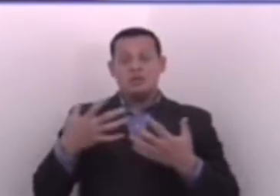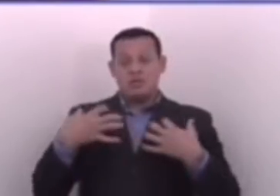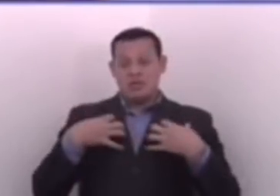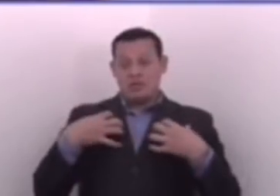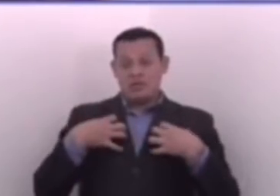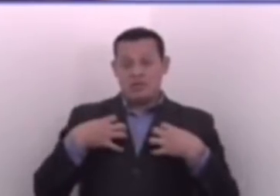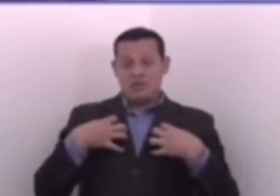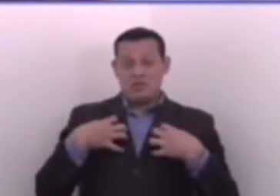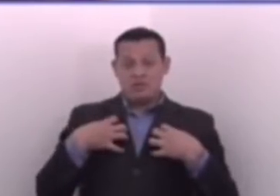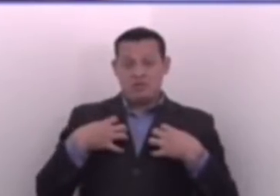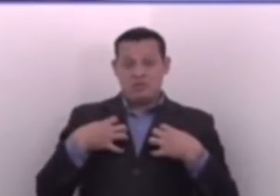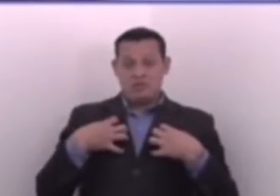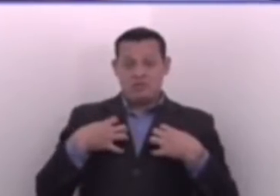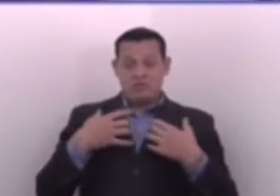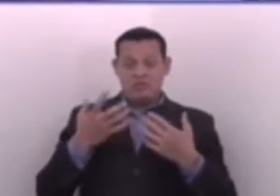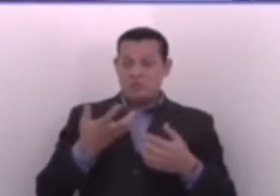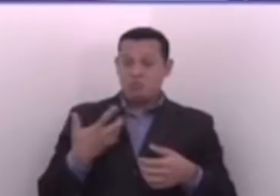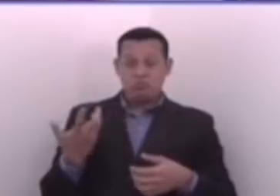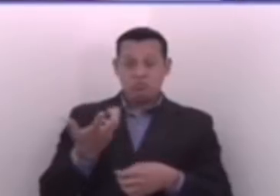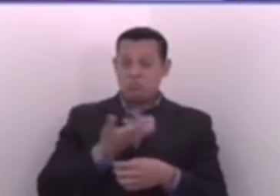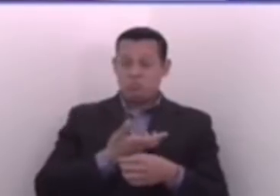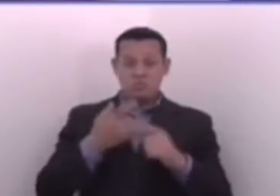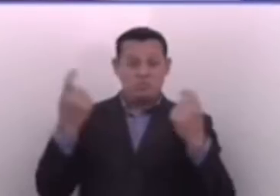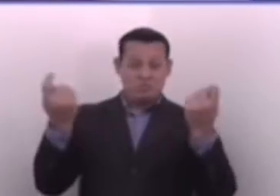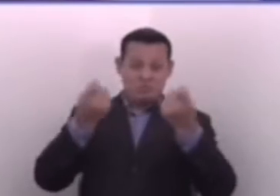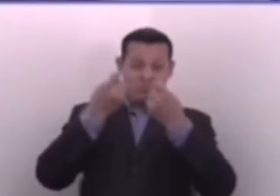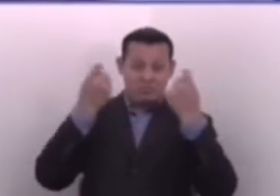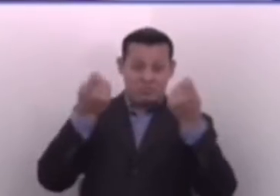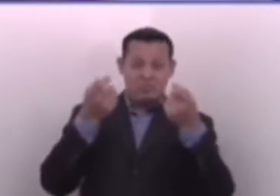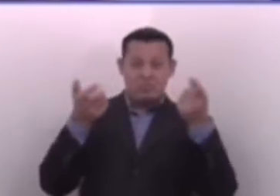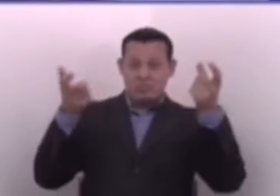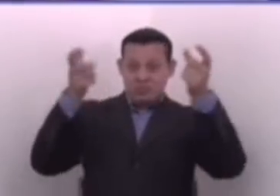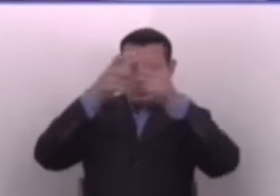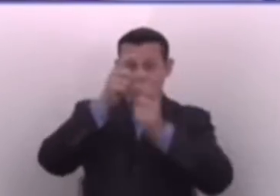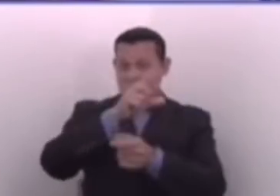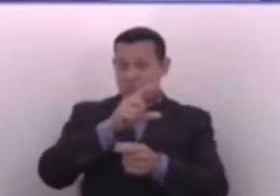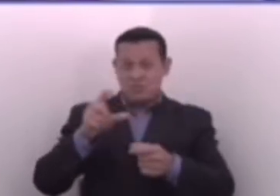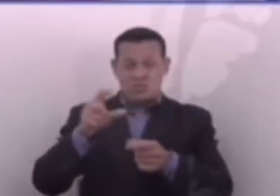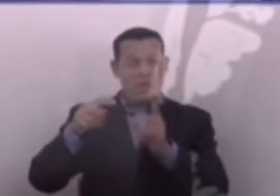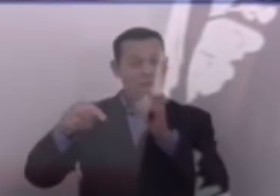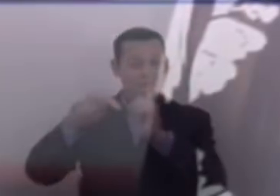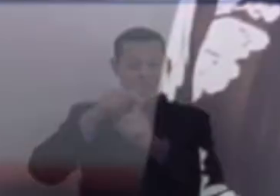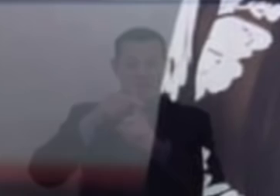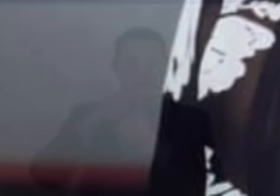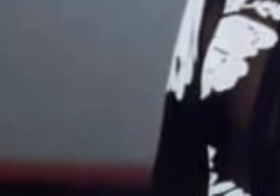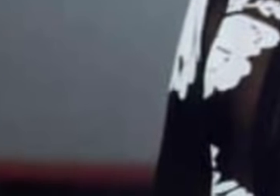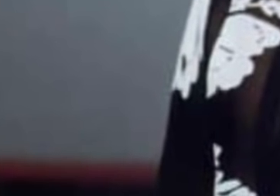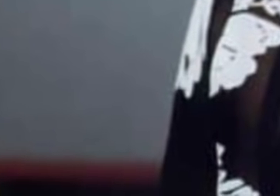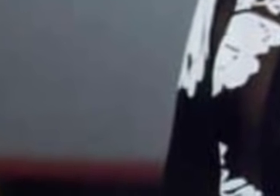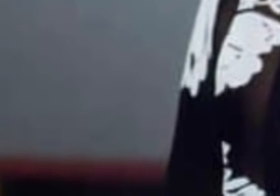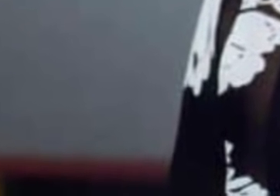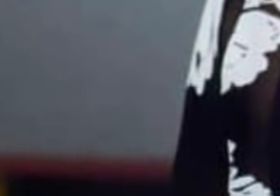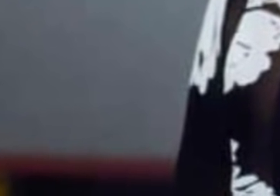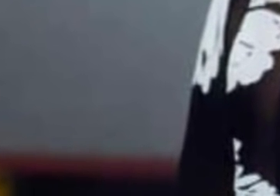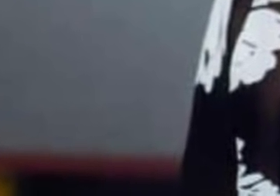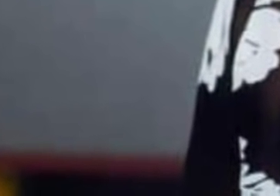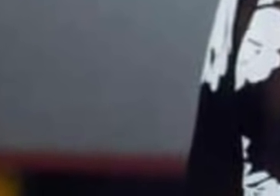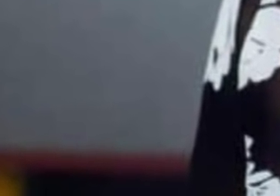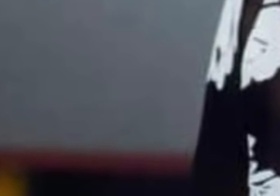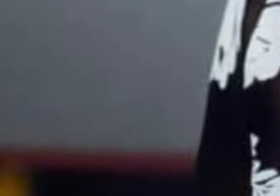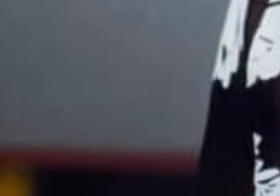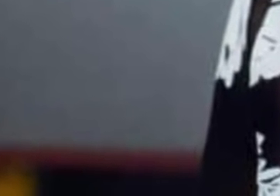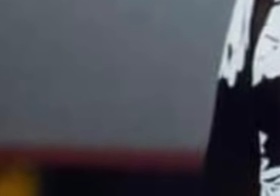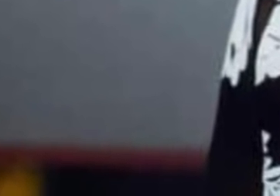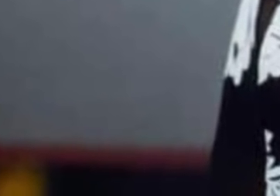plan de régimen de excepción. Al parecer, al FMLN y ARENA no les importa la seguridad de